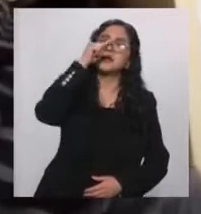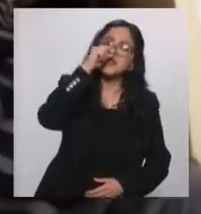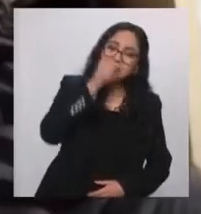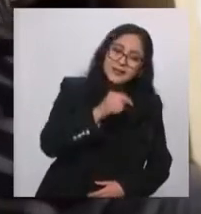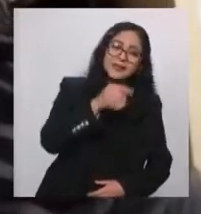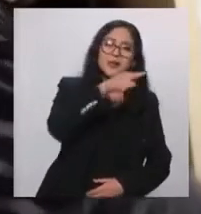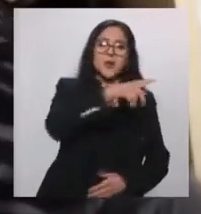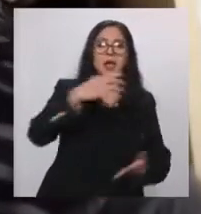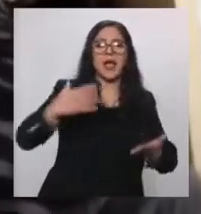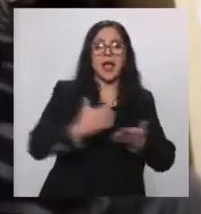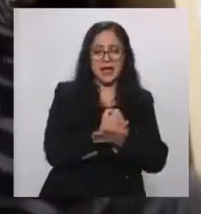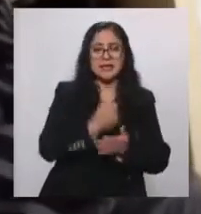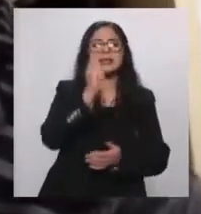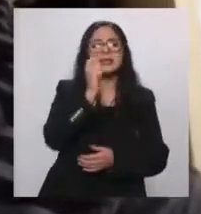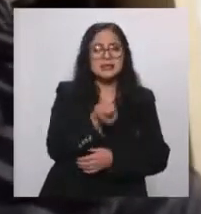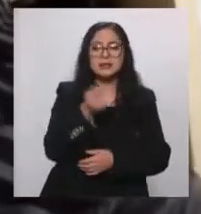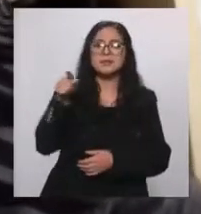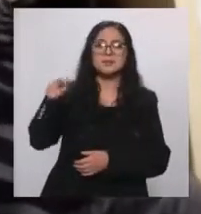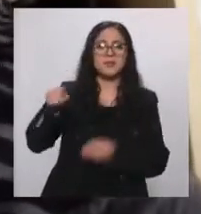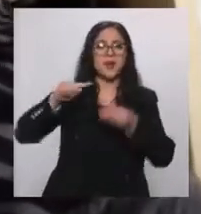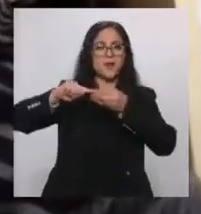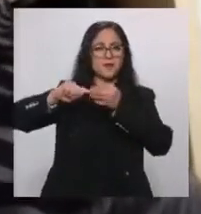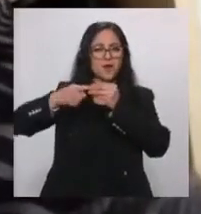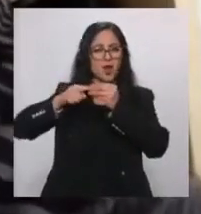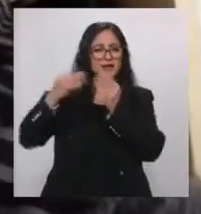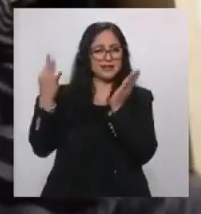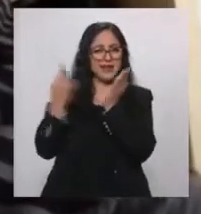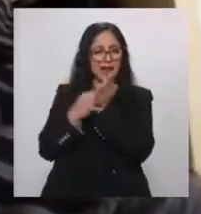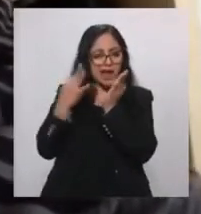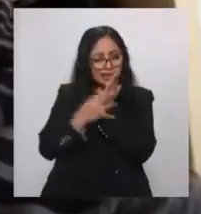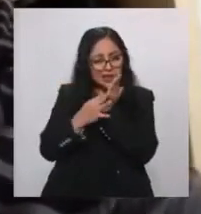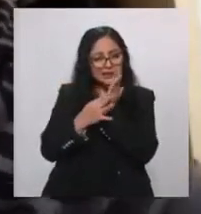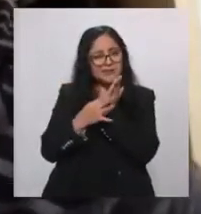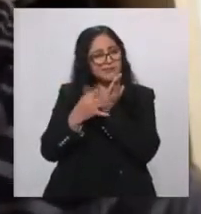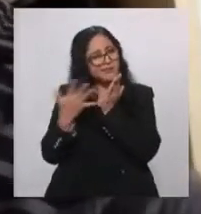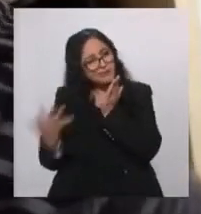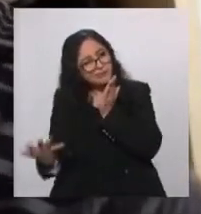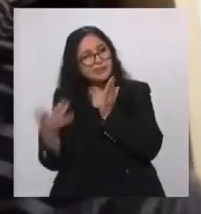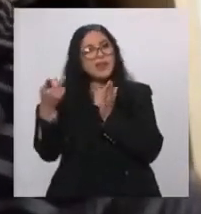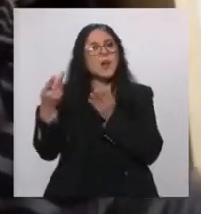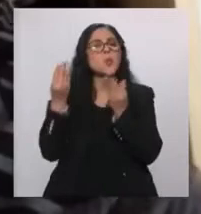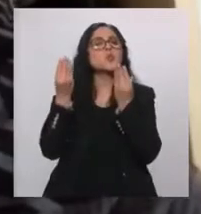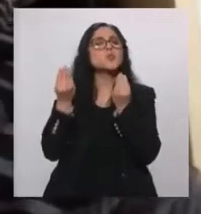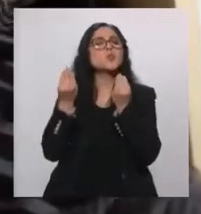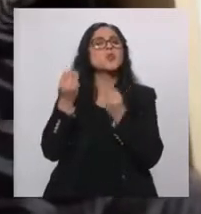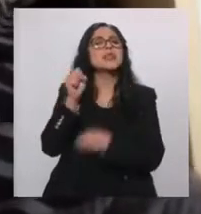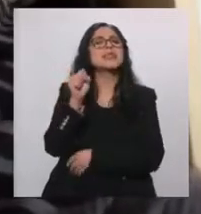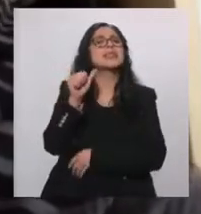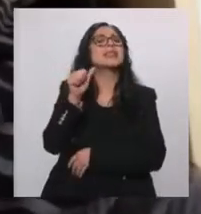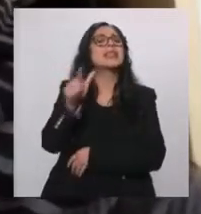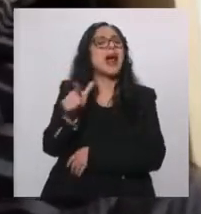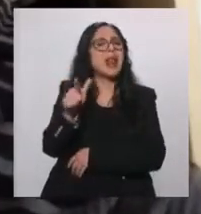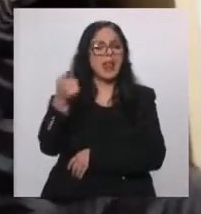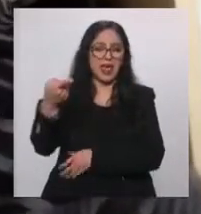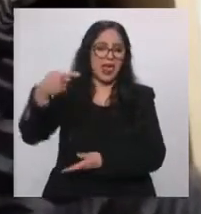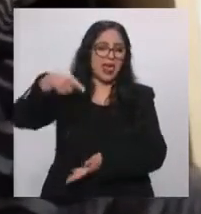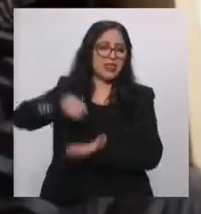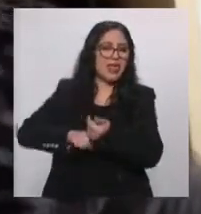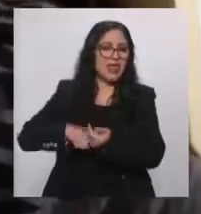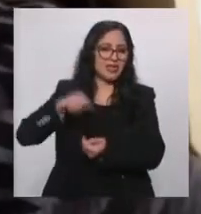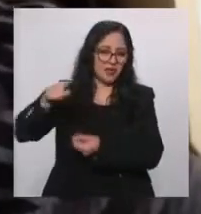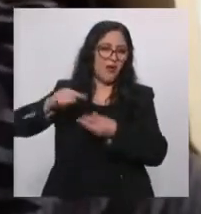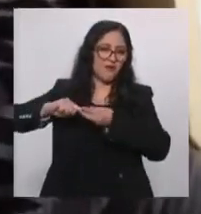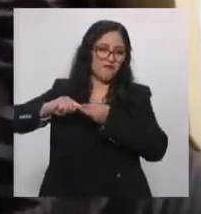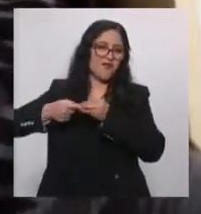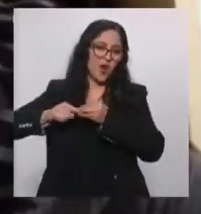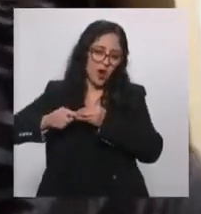frijoles enlatados. Aquí la única cuestión sería el sodio, que muchas veces tienen estos productos